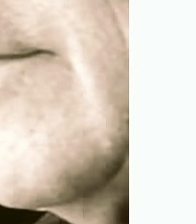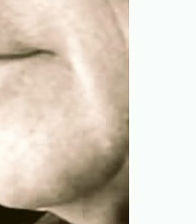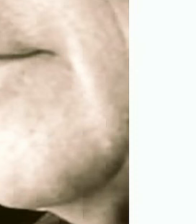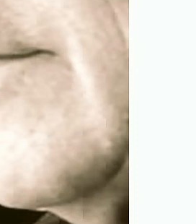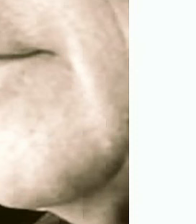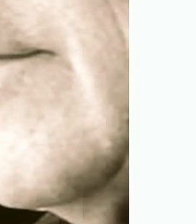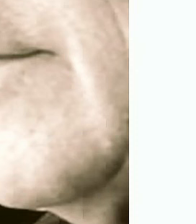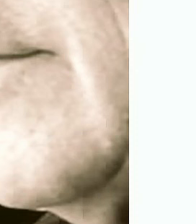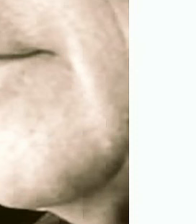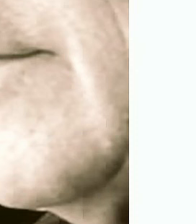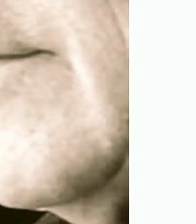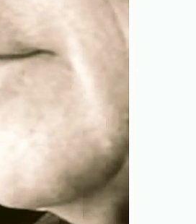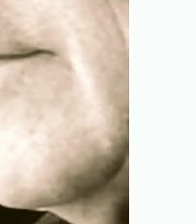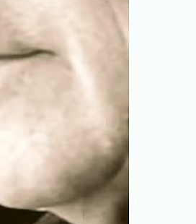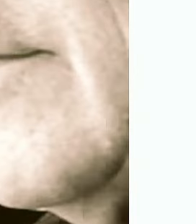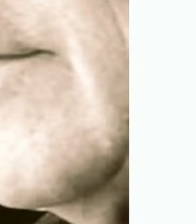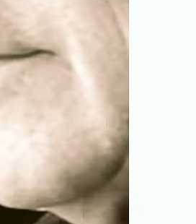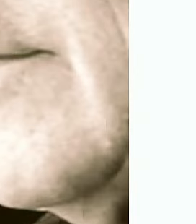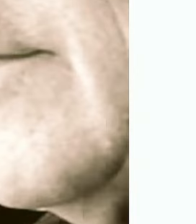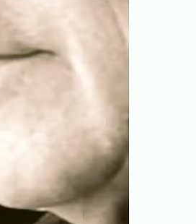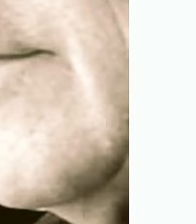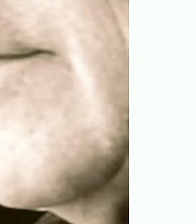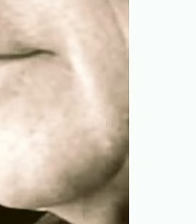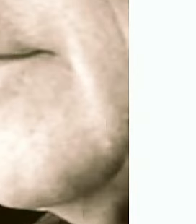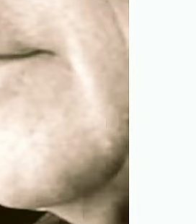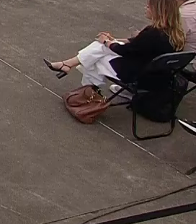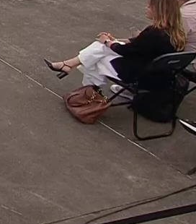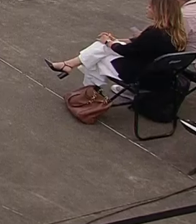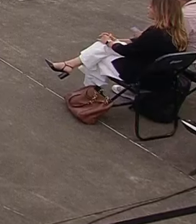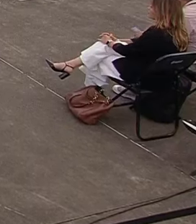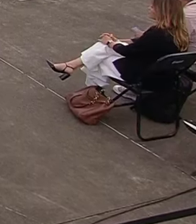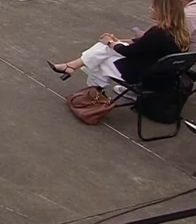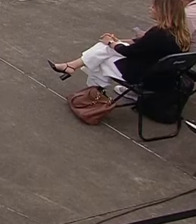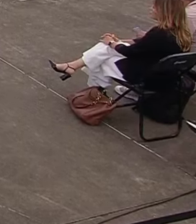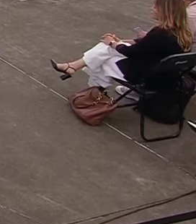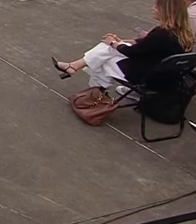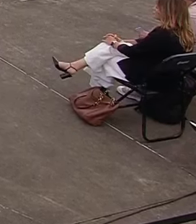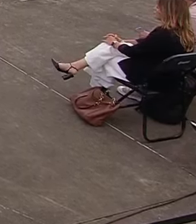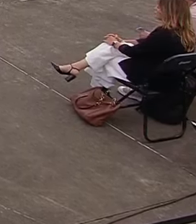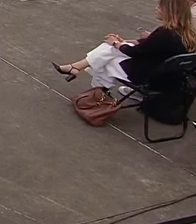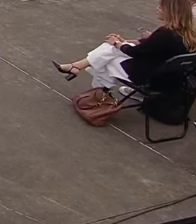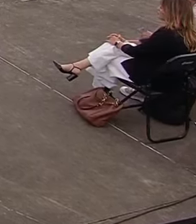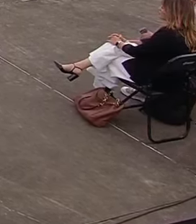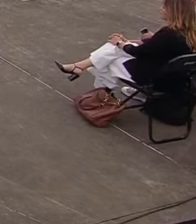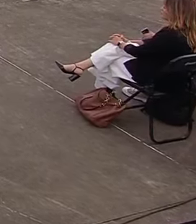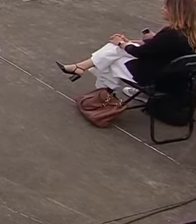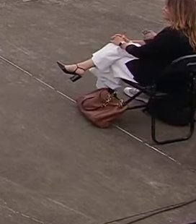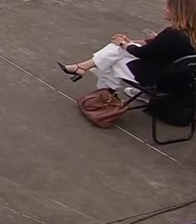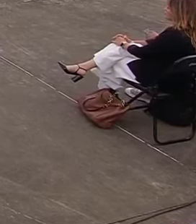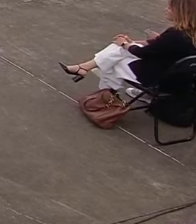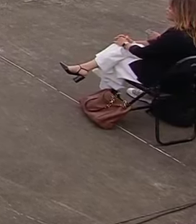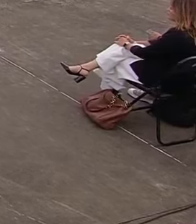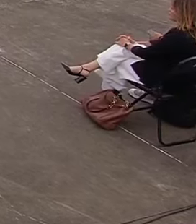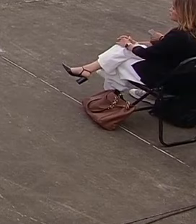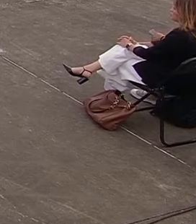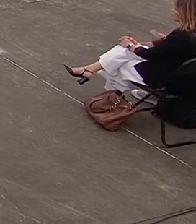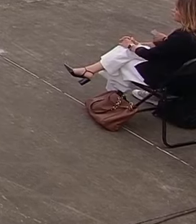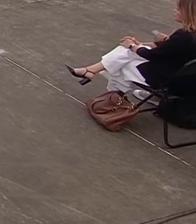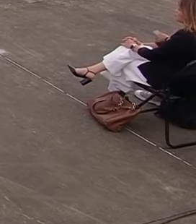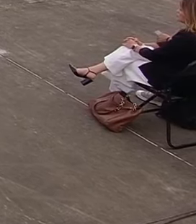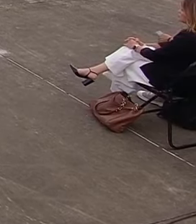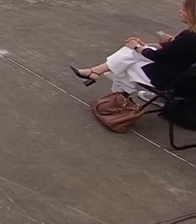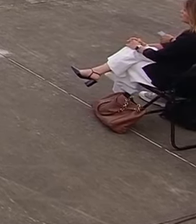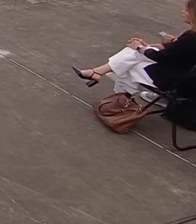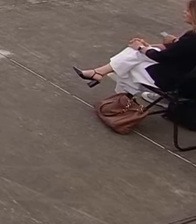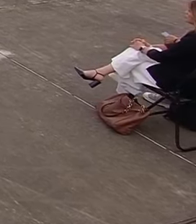falta